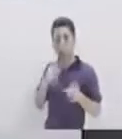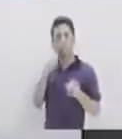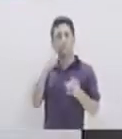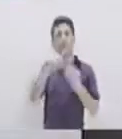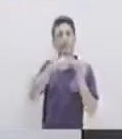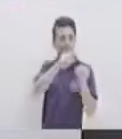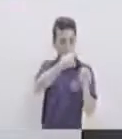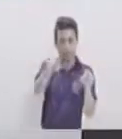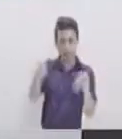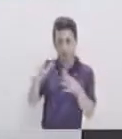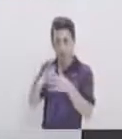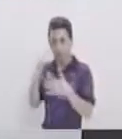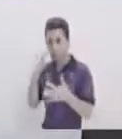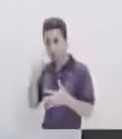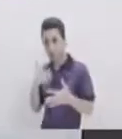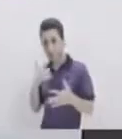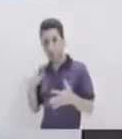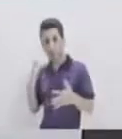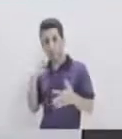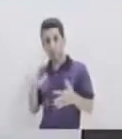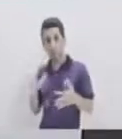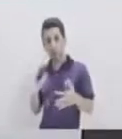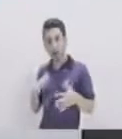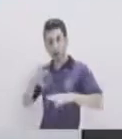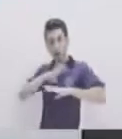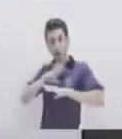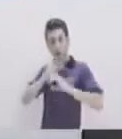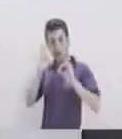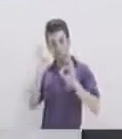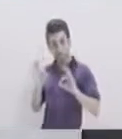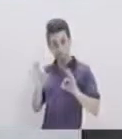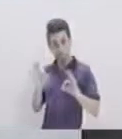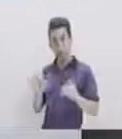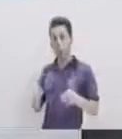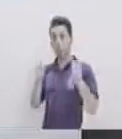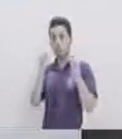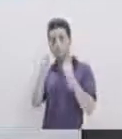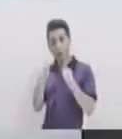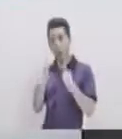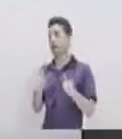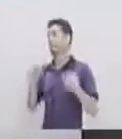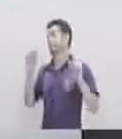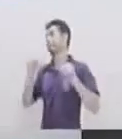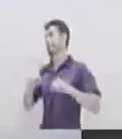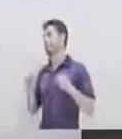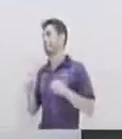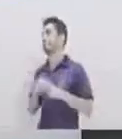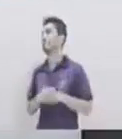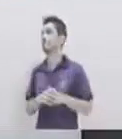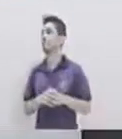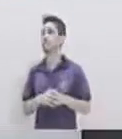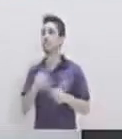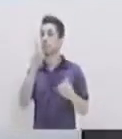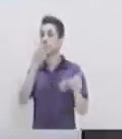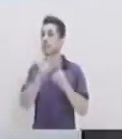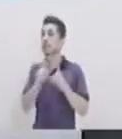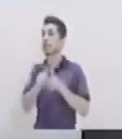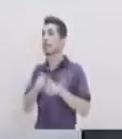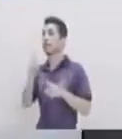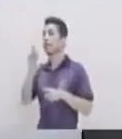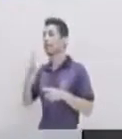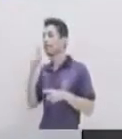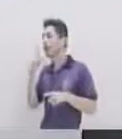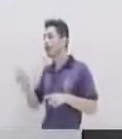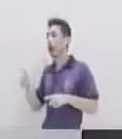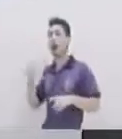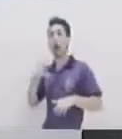Con nuestros familiares Y saber que satisface Una necesidad Y que es muy bueno Tenemos que también asegurar